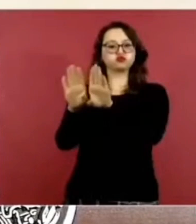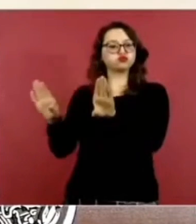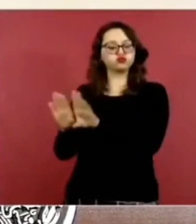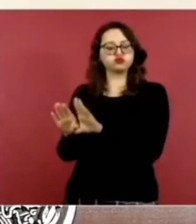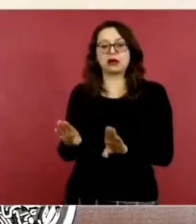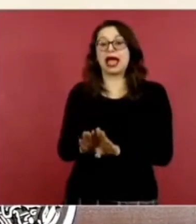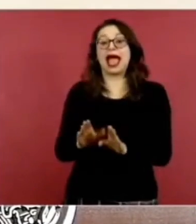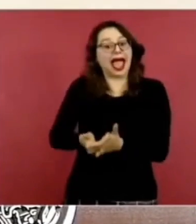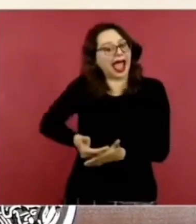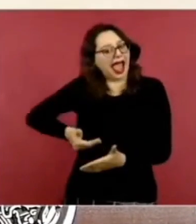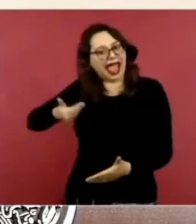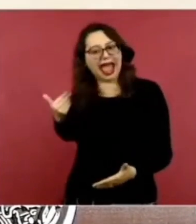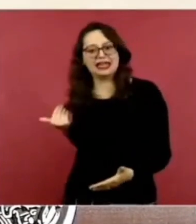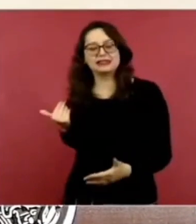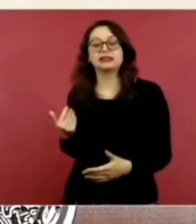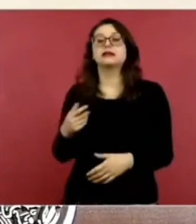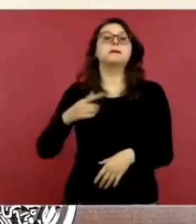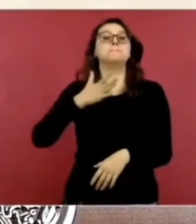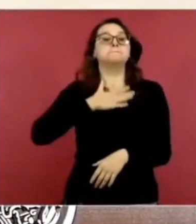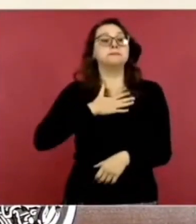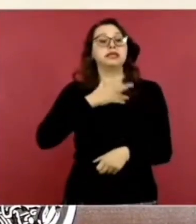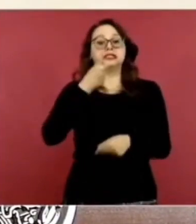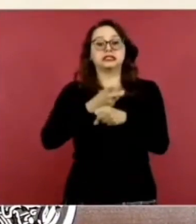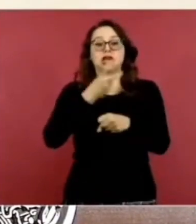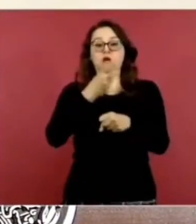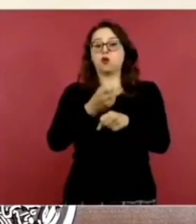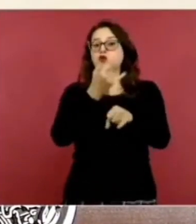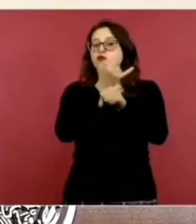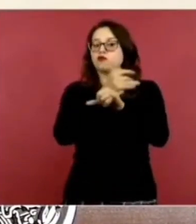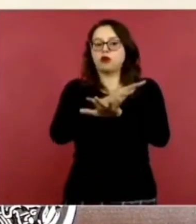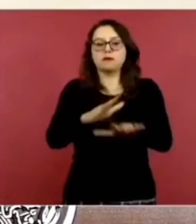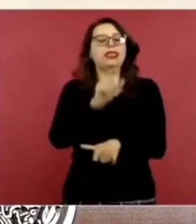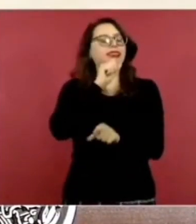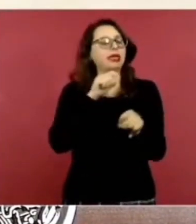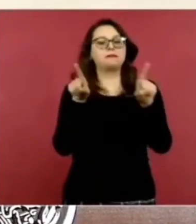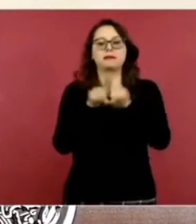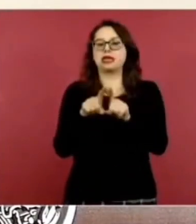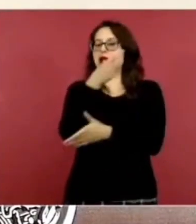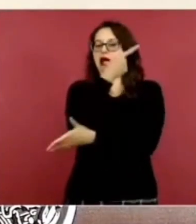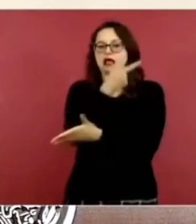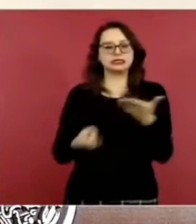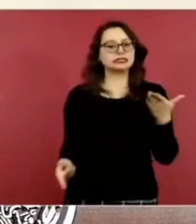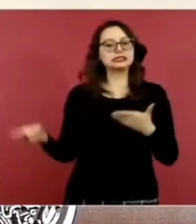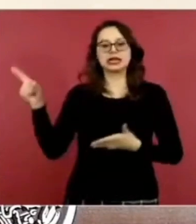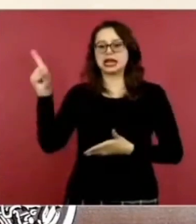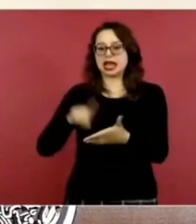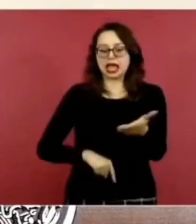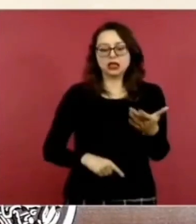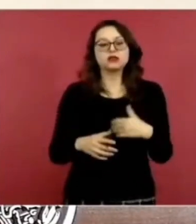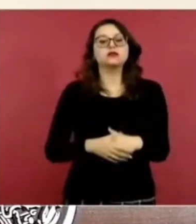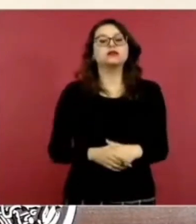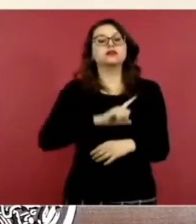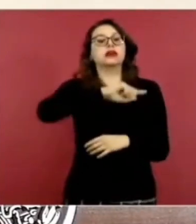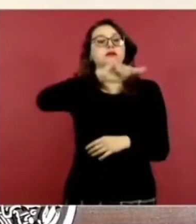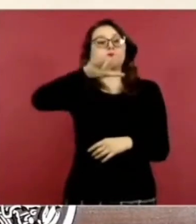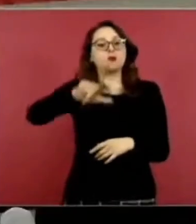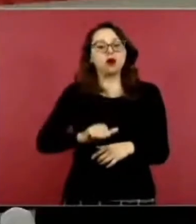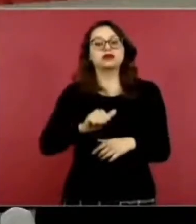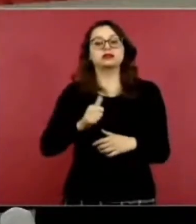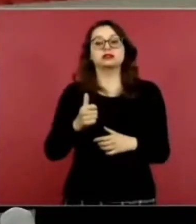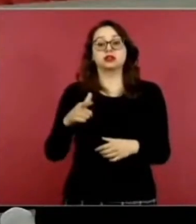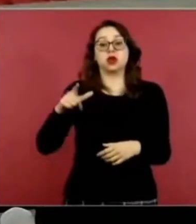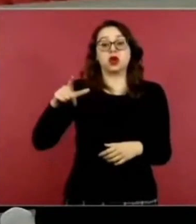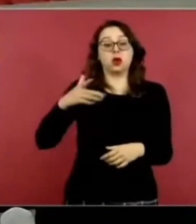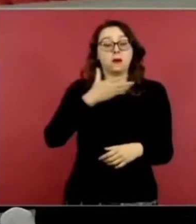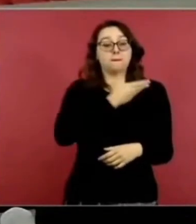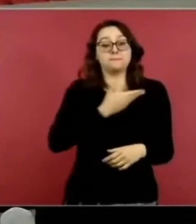suspendí el informe, el segundo informe de gobierno días antes, también tuvimos una reunión de manera virtual con todos